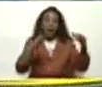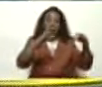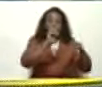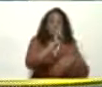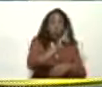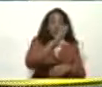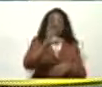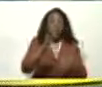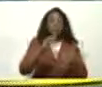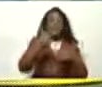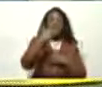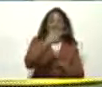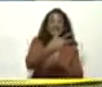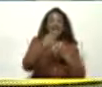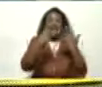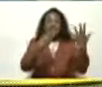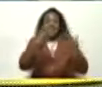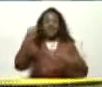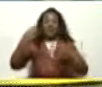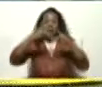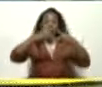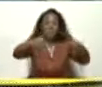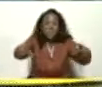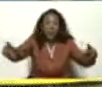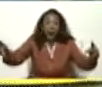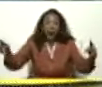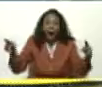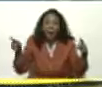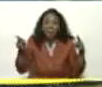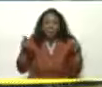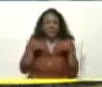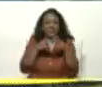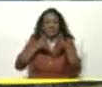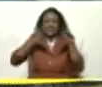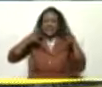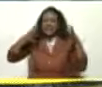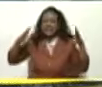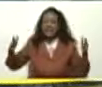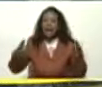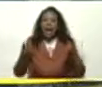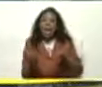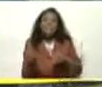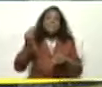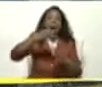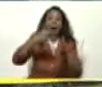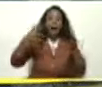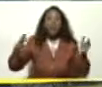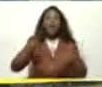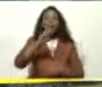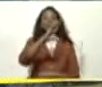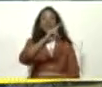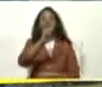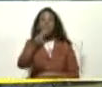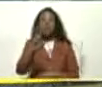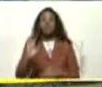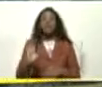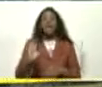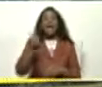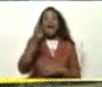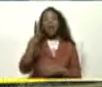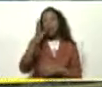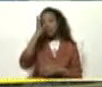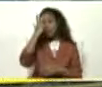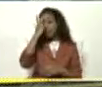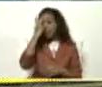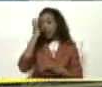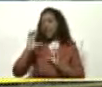De más de 360 hectáreas Es gigante Bueno Usted nos dio la orden El 14 de febrero Y